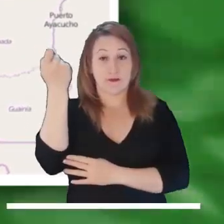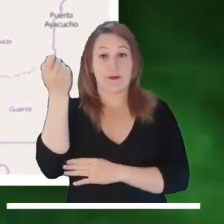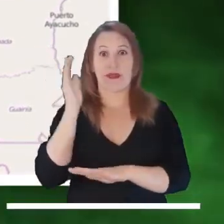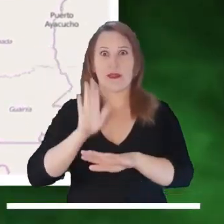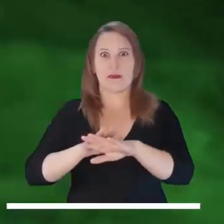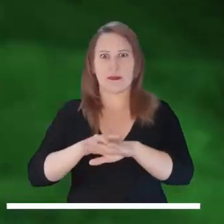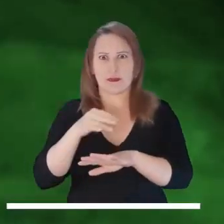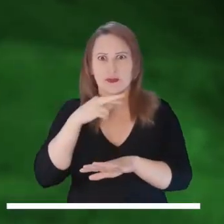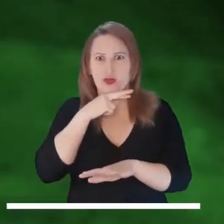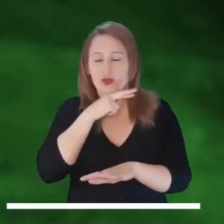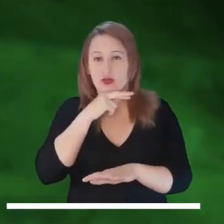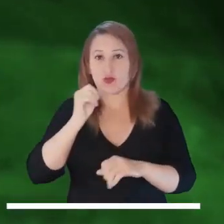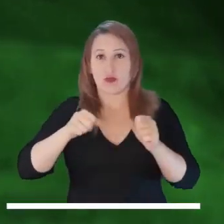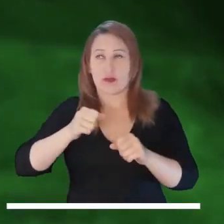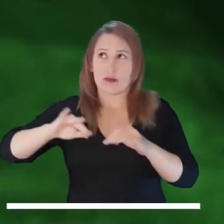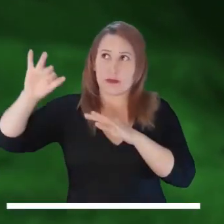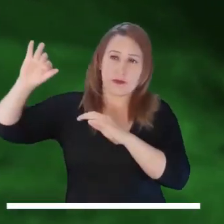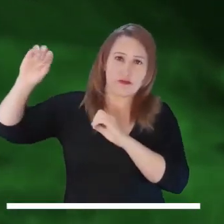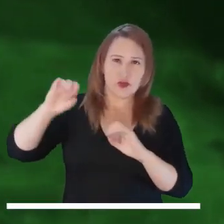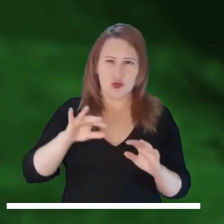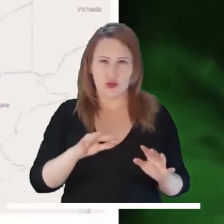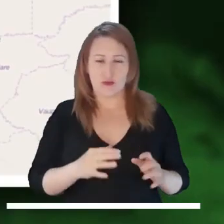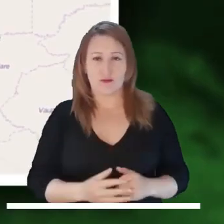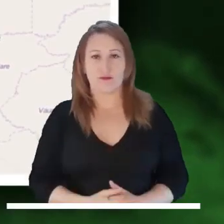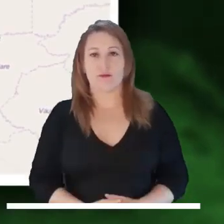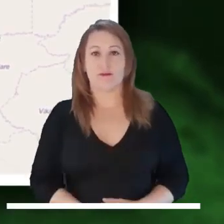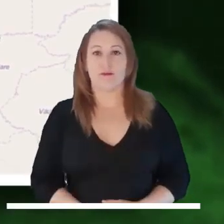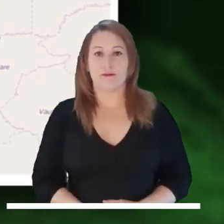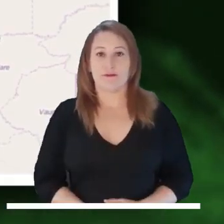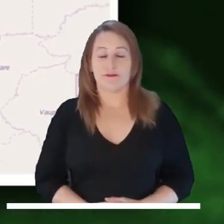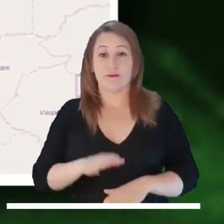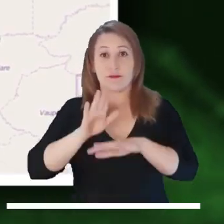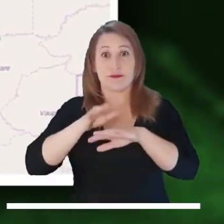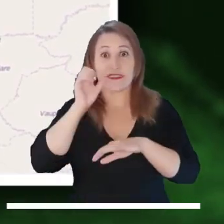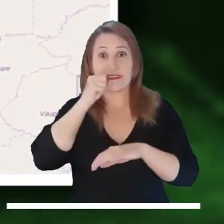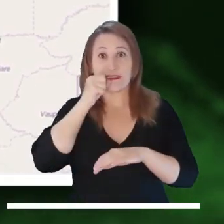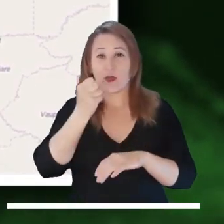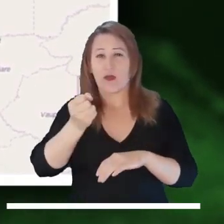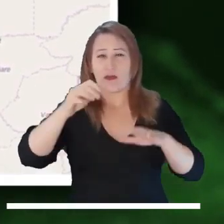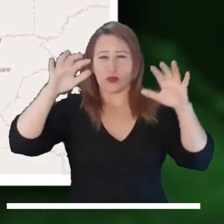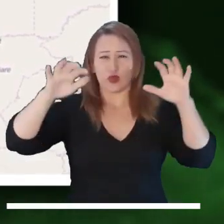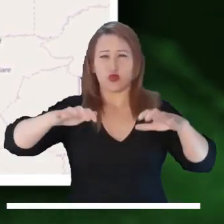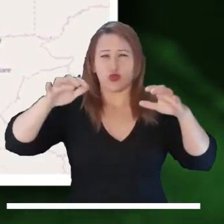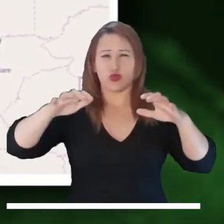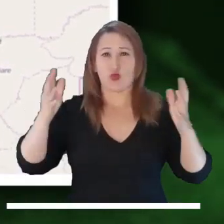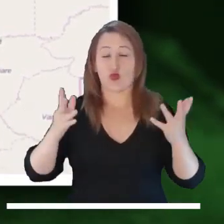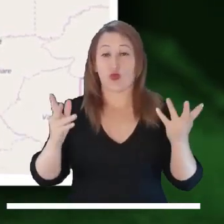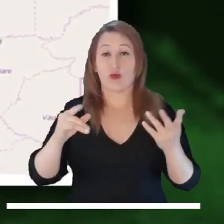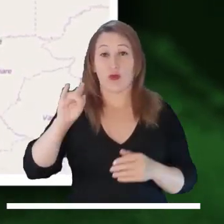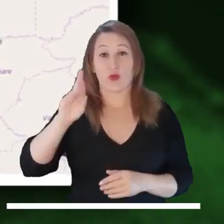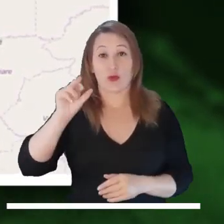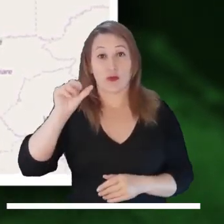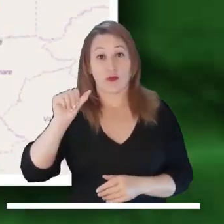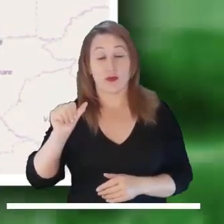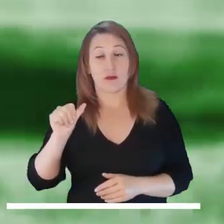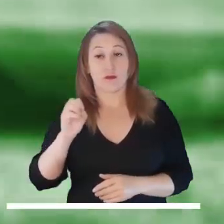En el Pacífico, Los Andes y en el departamento de Meta se emite alerta roja por probables deslizamientos de tierra.